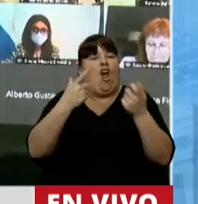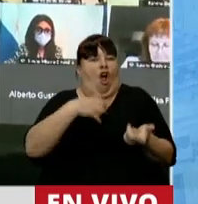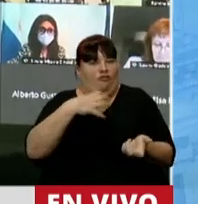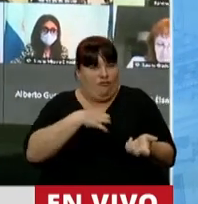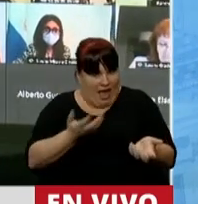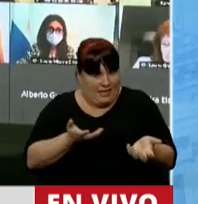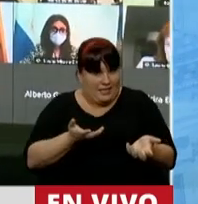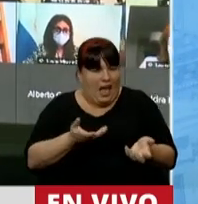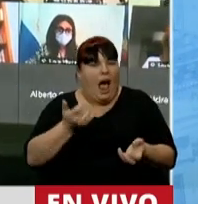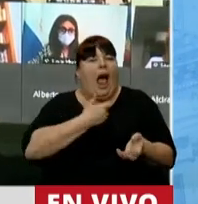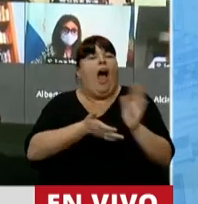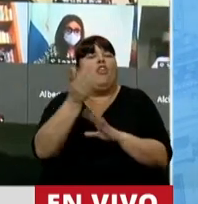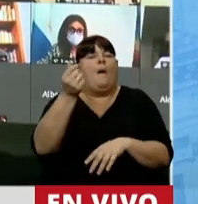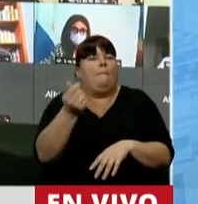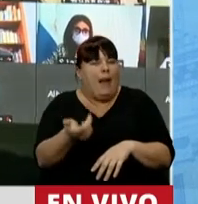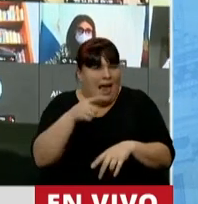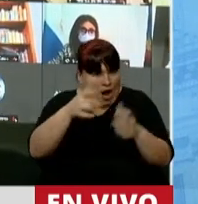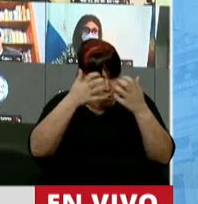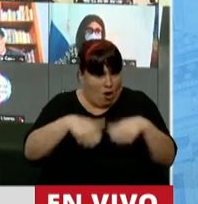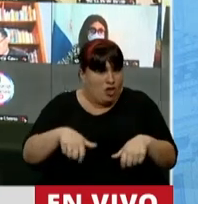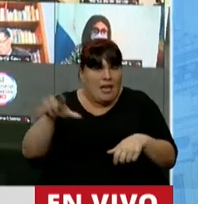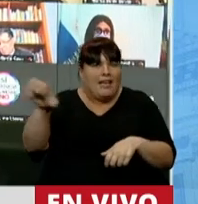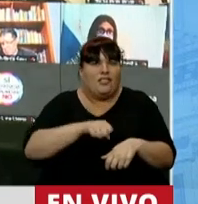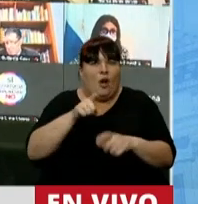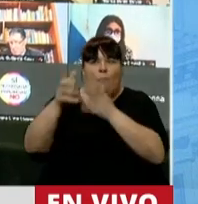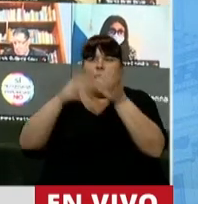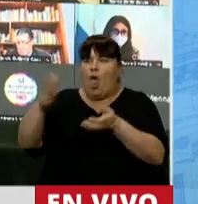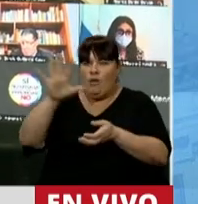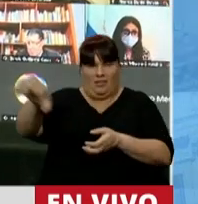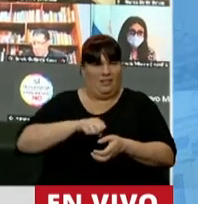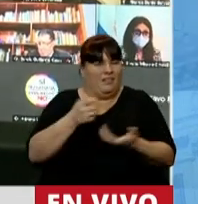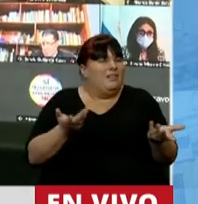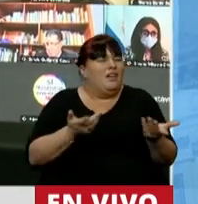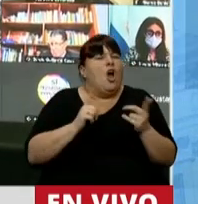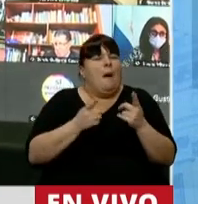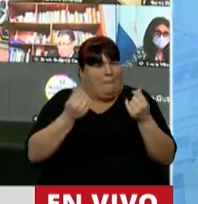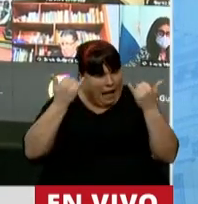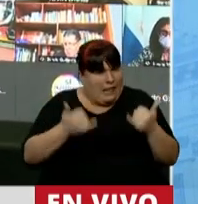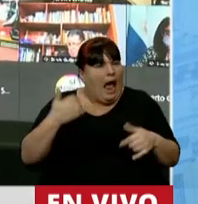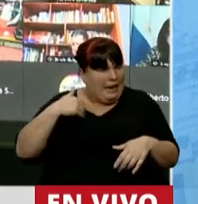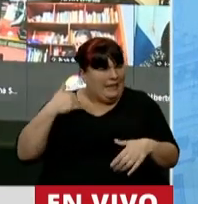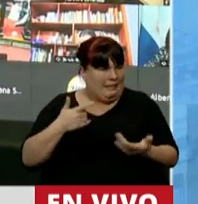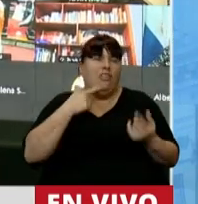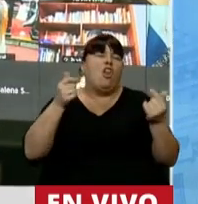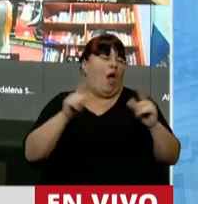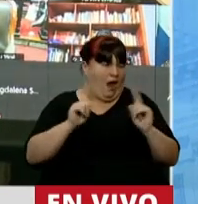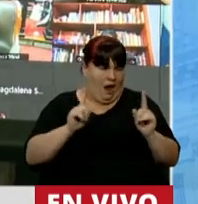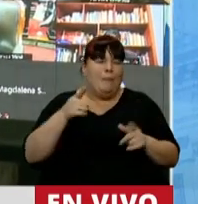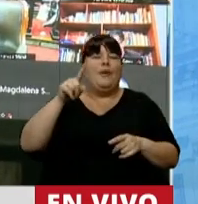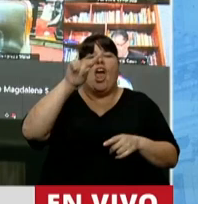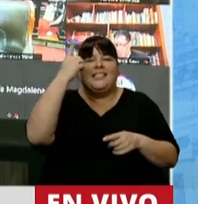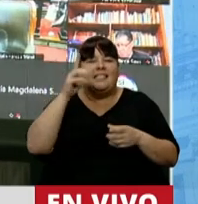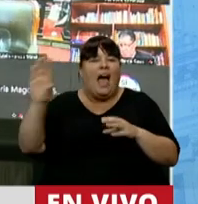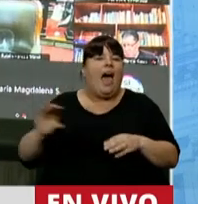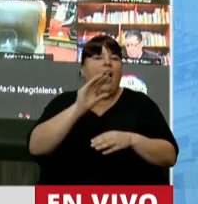confianza. ¿Dónde va esa plata? Este proyecto la saca de donde se la produce. No es que no hay plata en la Argentina, pero el Estado la